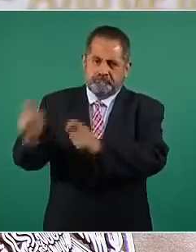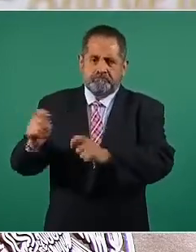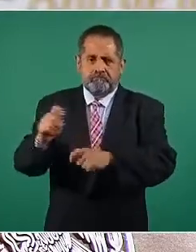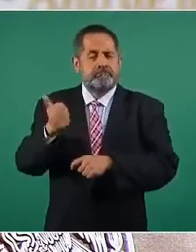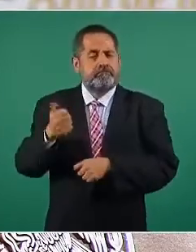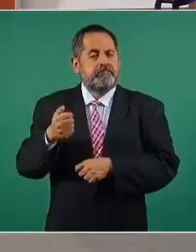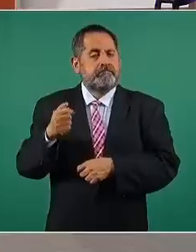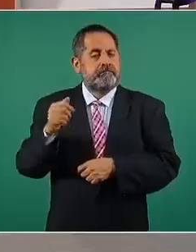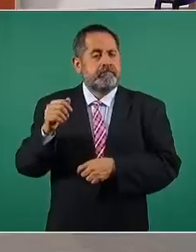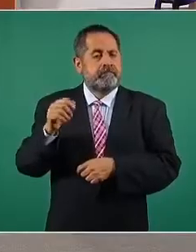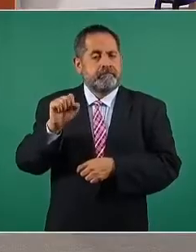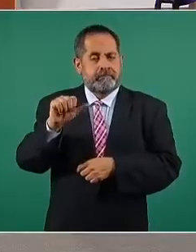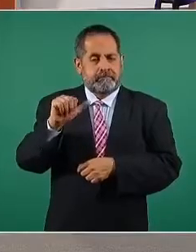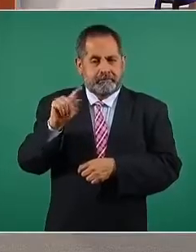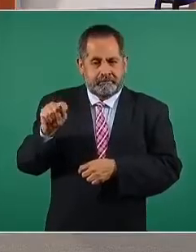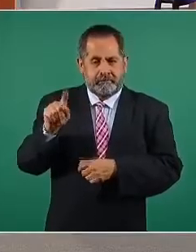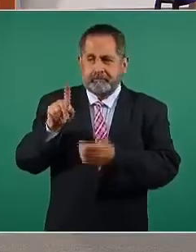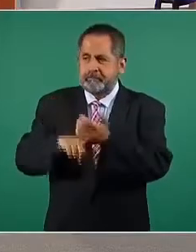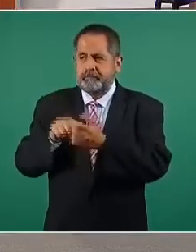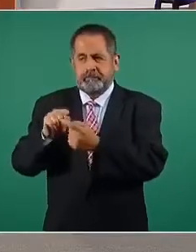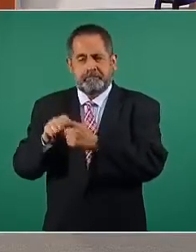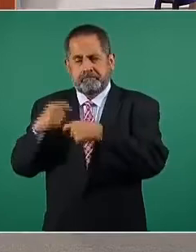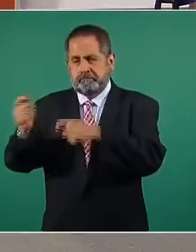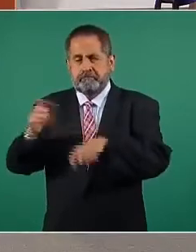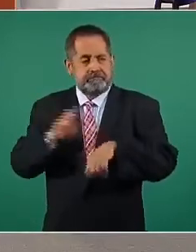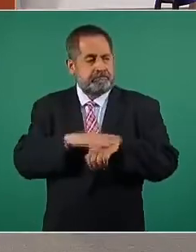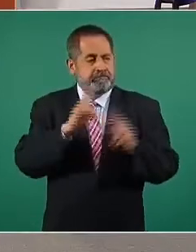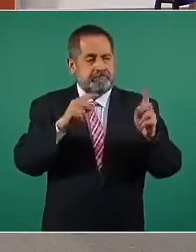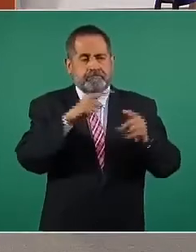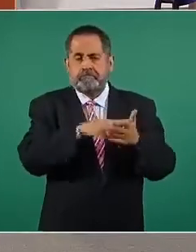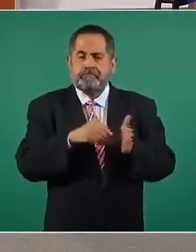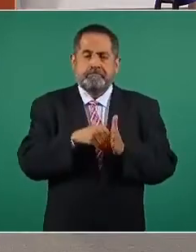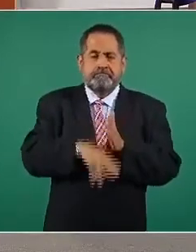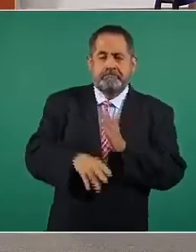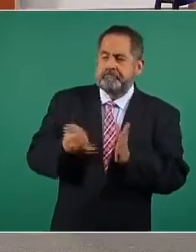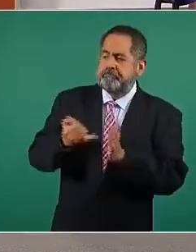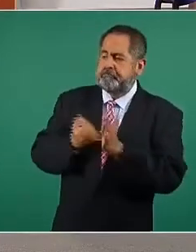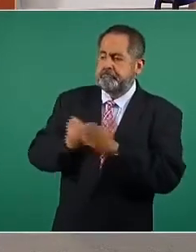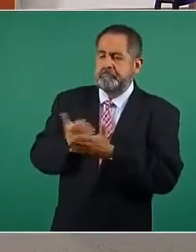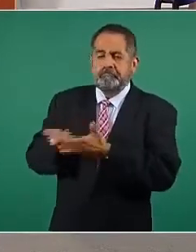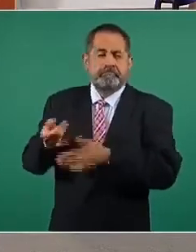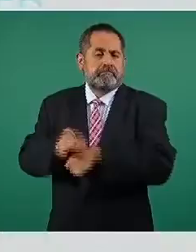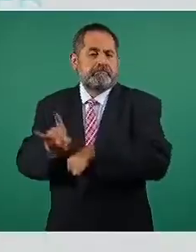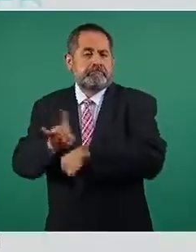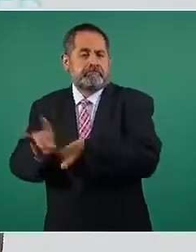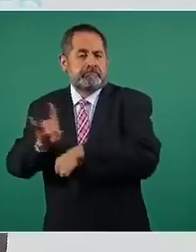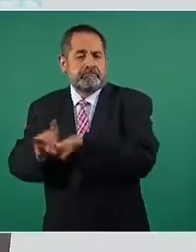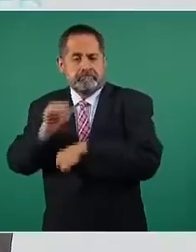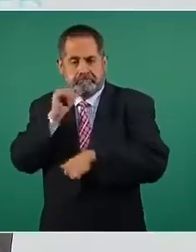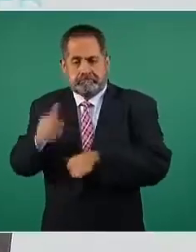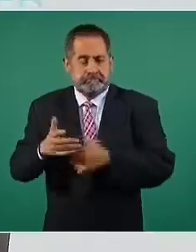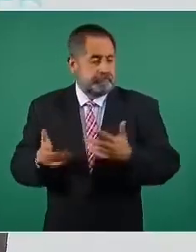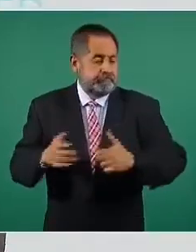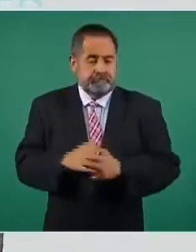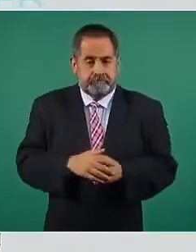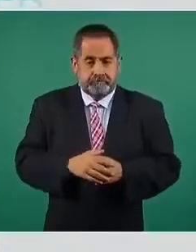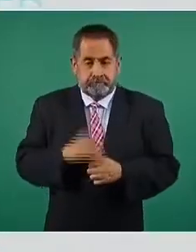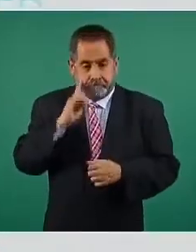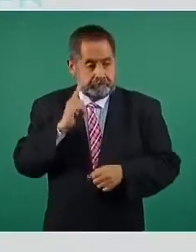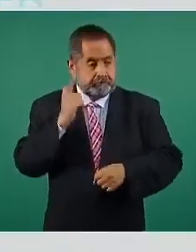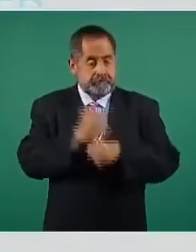Administración Tributaria por los posibles temas vinculados con evasión fiscal. Cabe señalar que no se localizaron